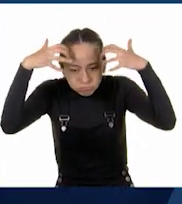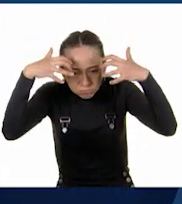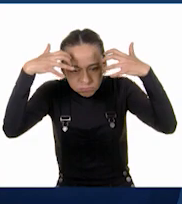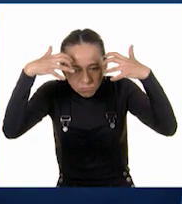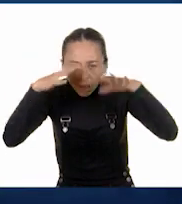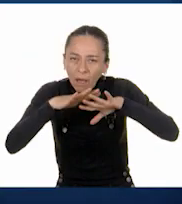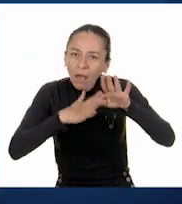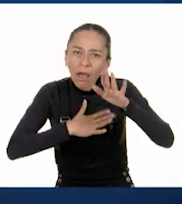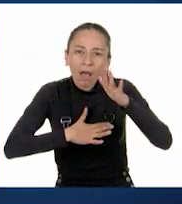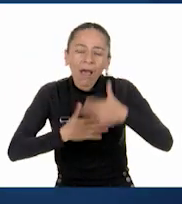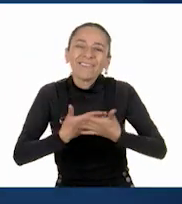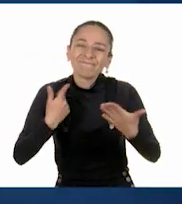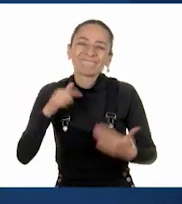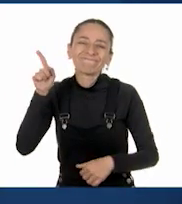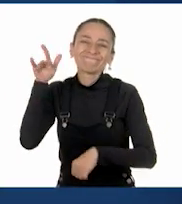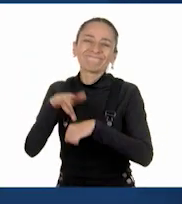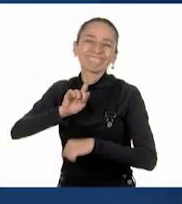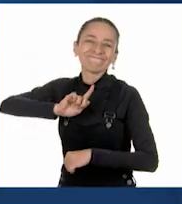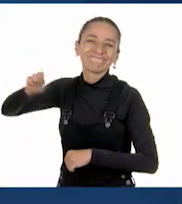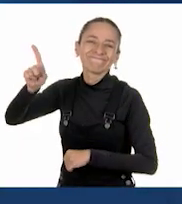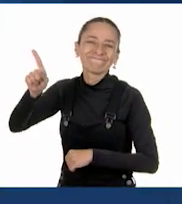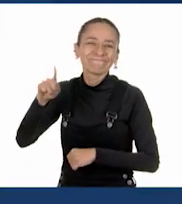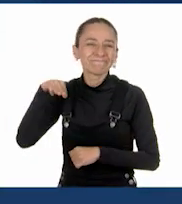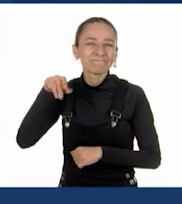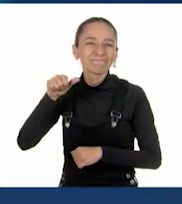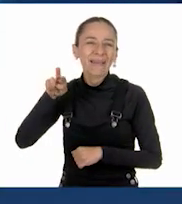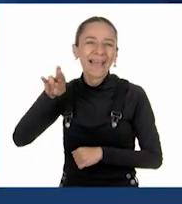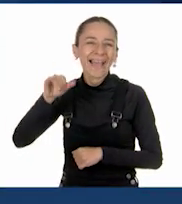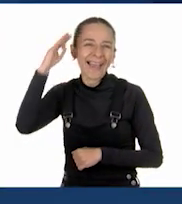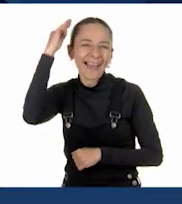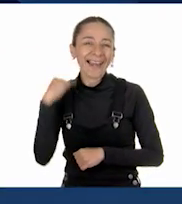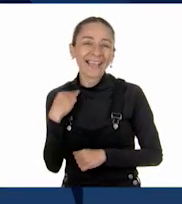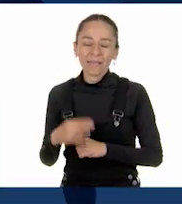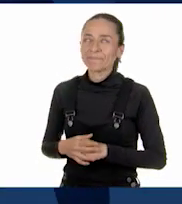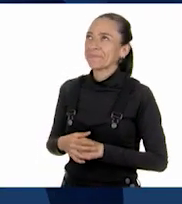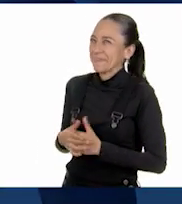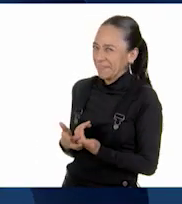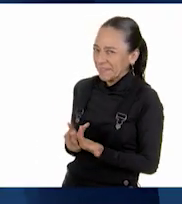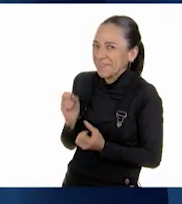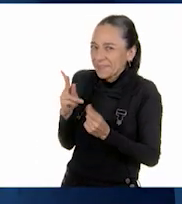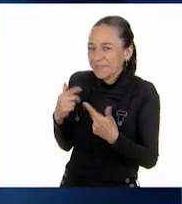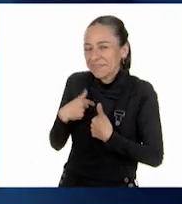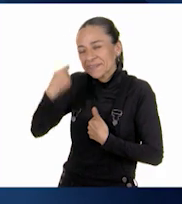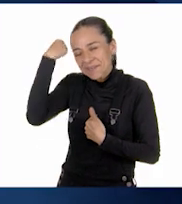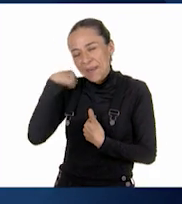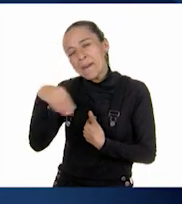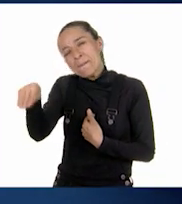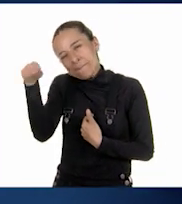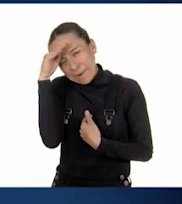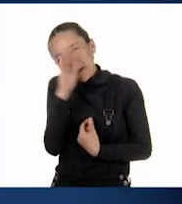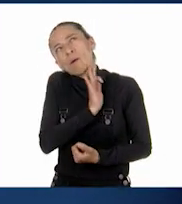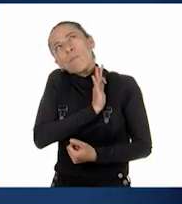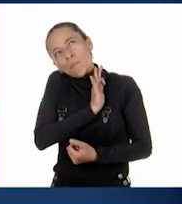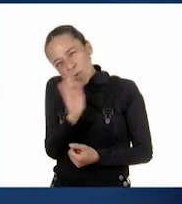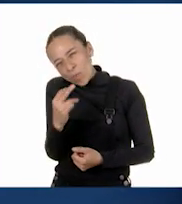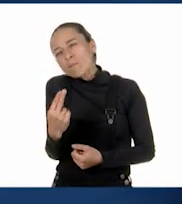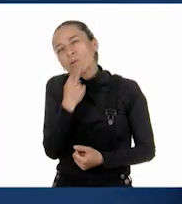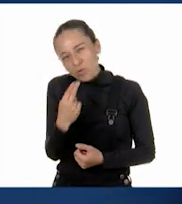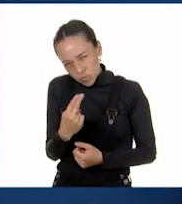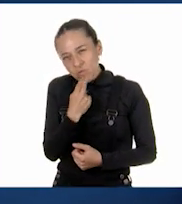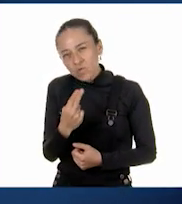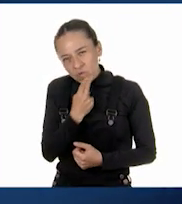Pues yo pensé en que también se podría si usamos fracciones equivalentes. ¡Guau!